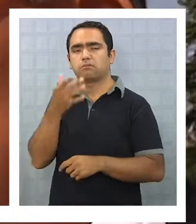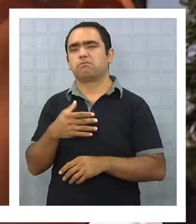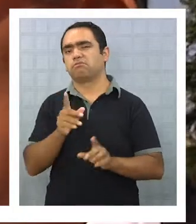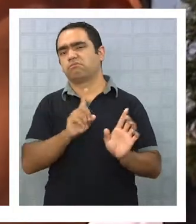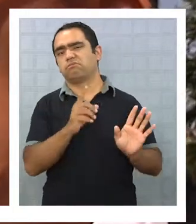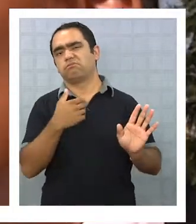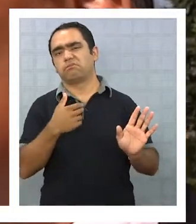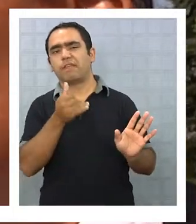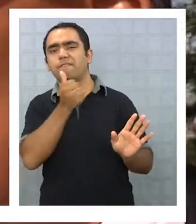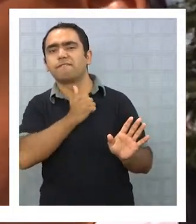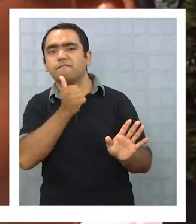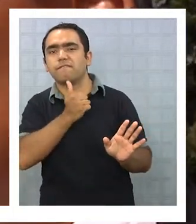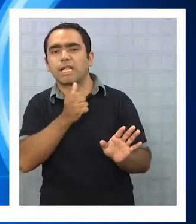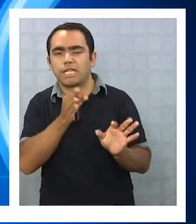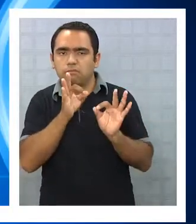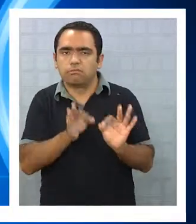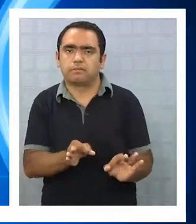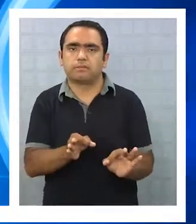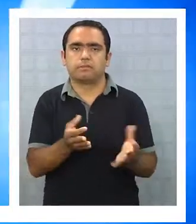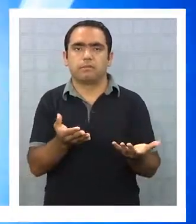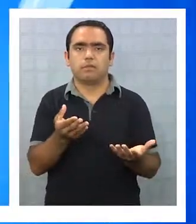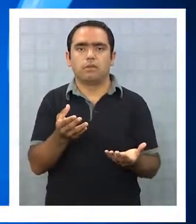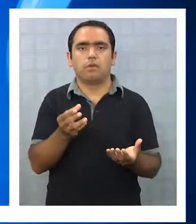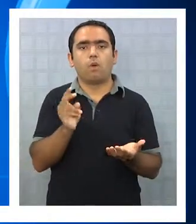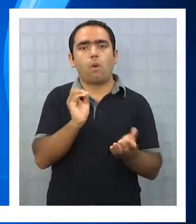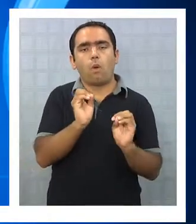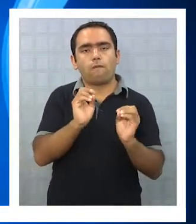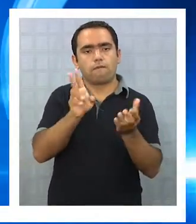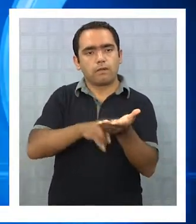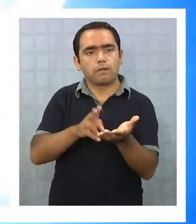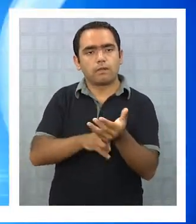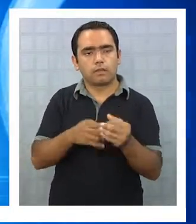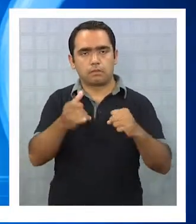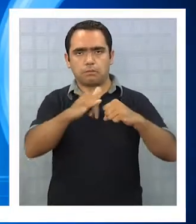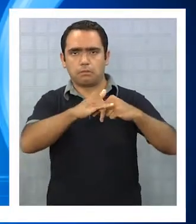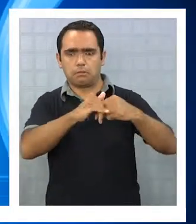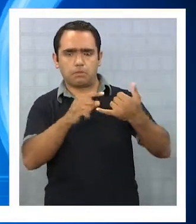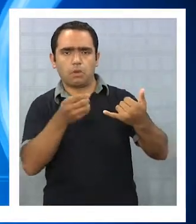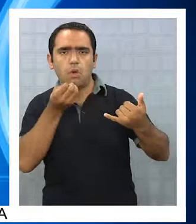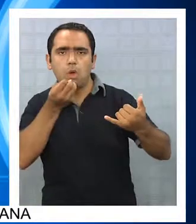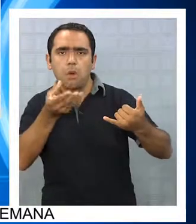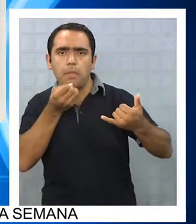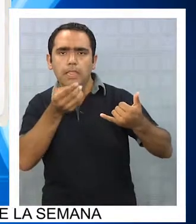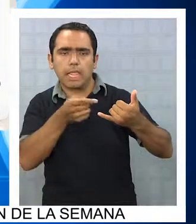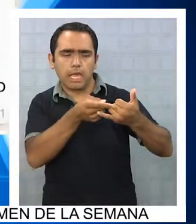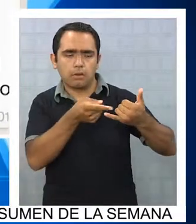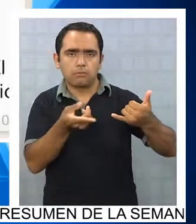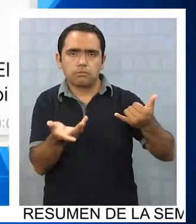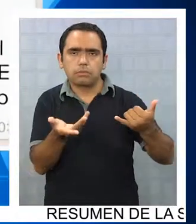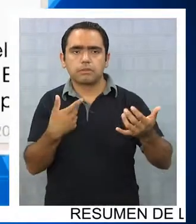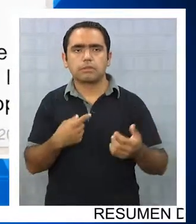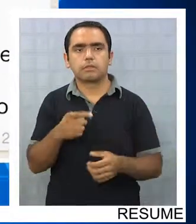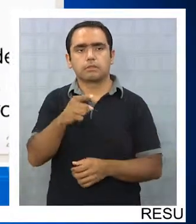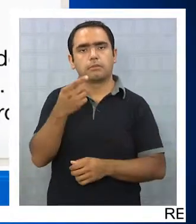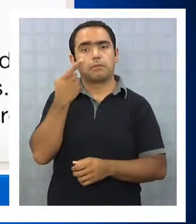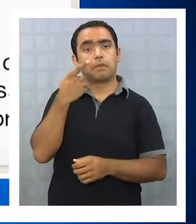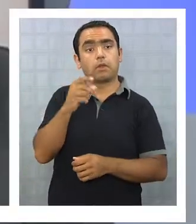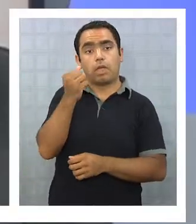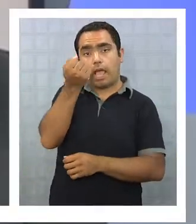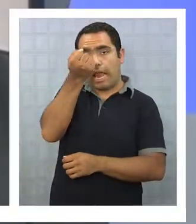vez por falta de sinceridad o por la falta de honestidad que se vio retratada en los comentarios impresos. No obstante,